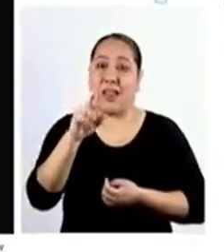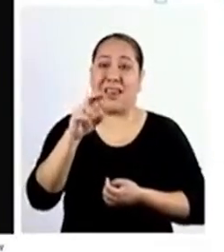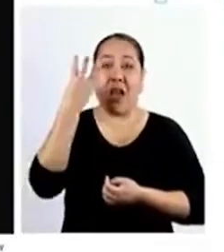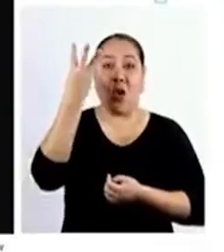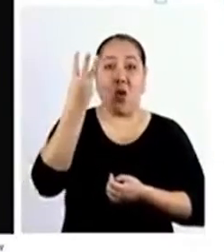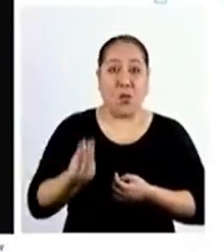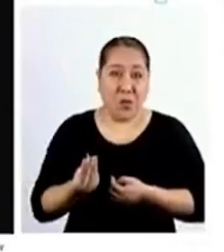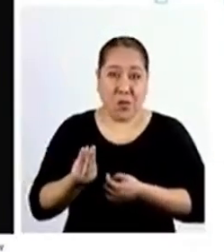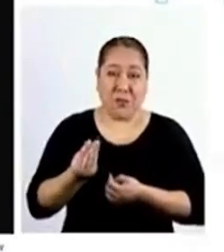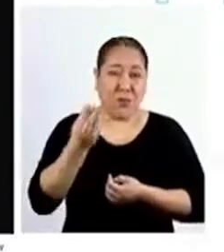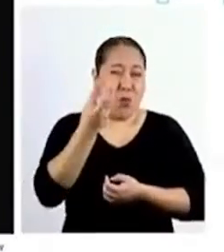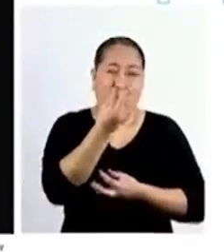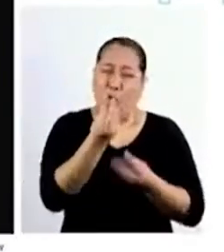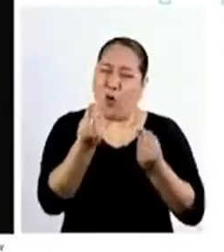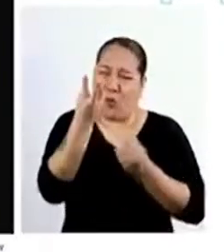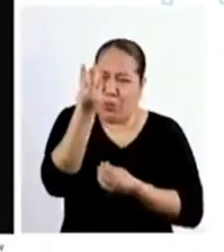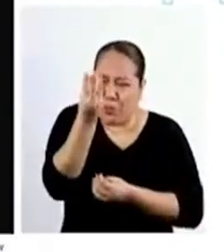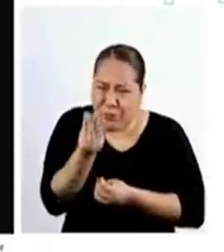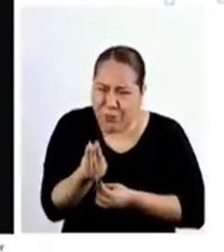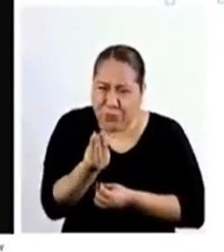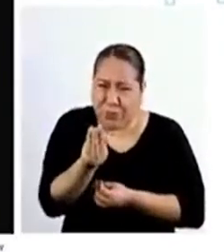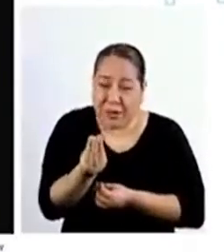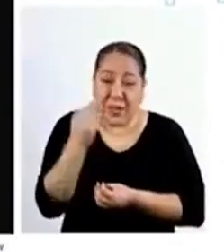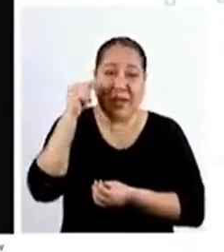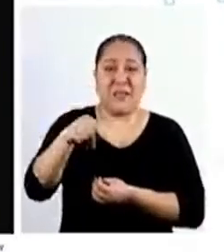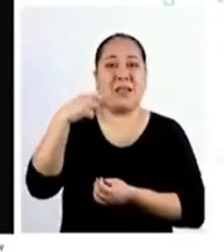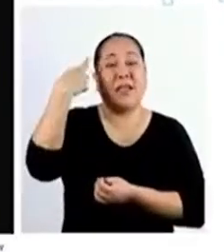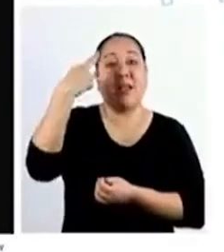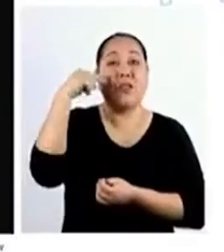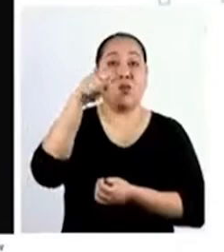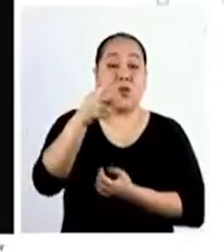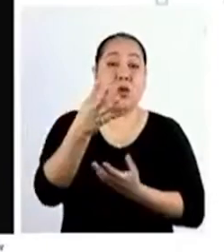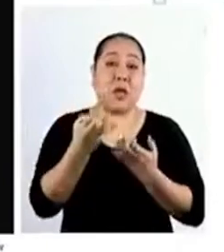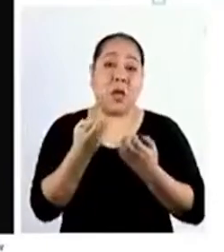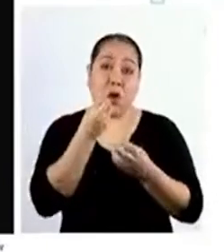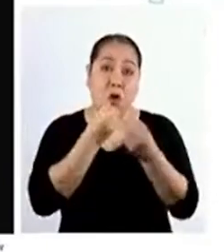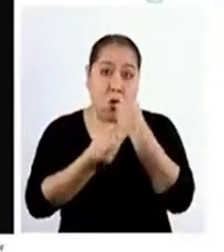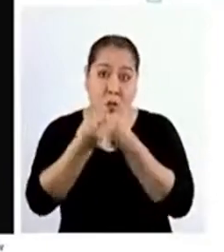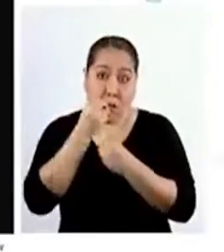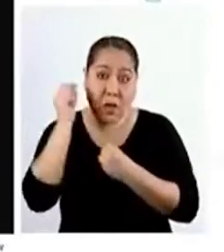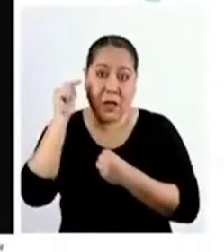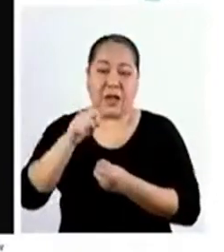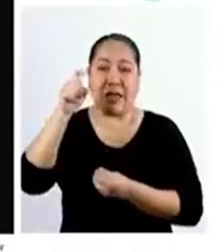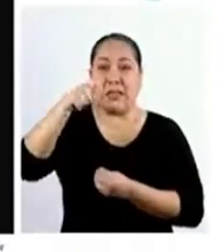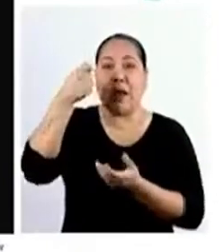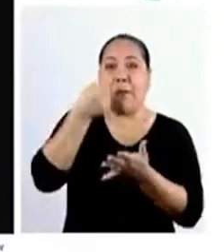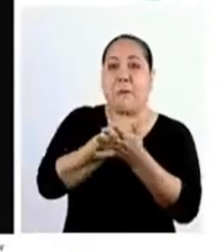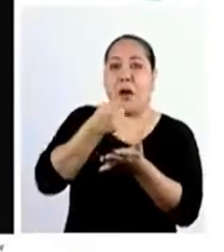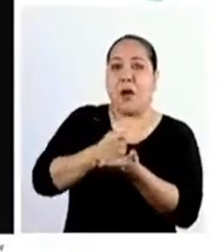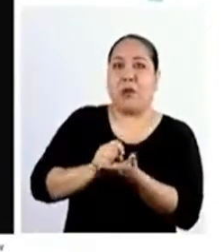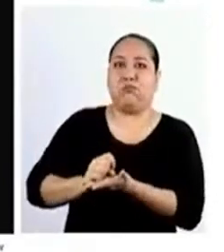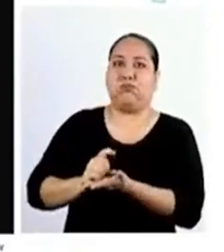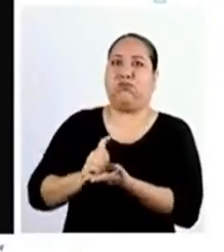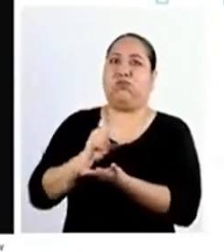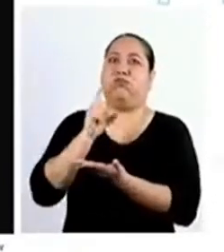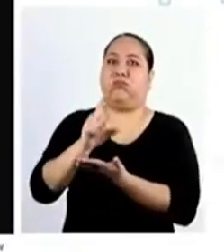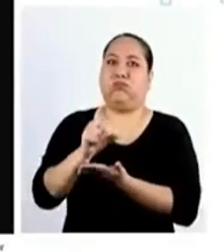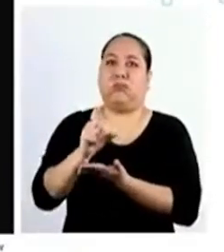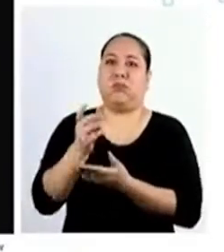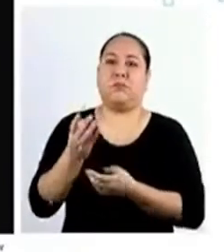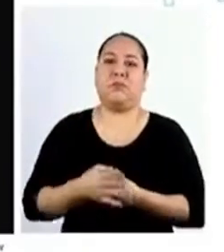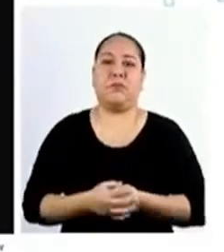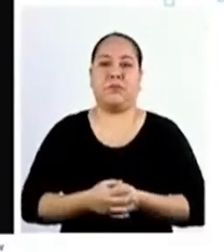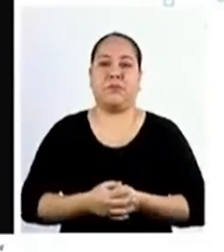De hecho, es bastante escaso Y es por esa razón que, si quieren consumirlo Tienen que pagar mucho para tenerlo